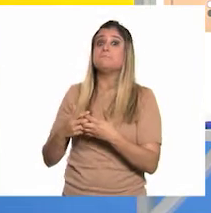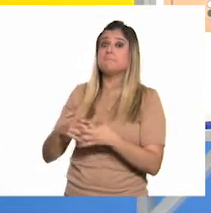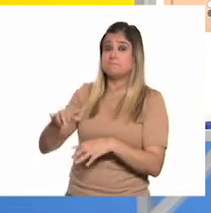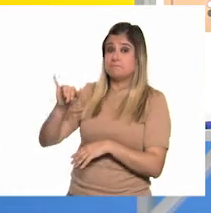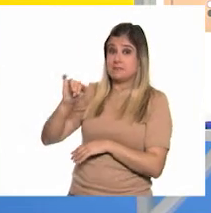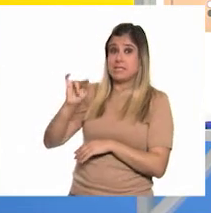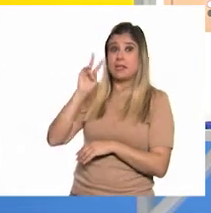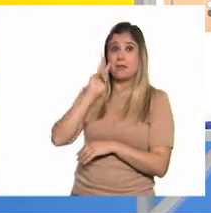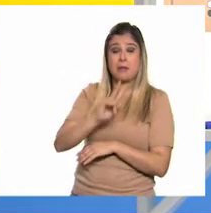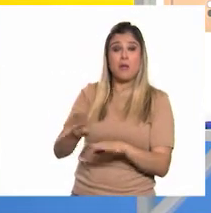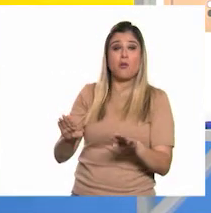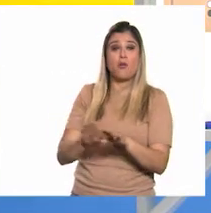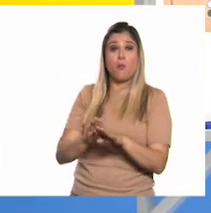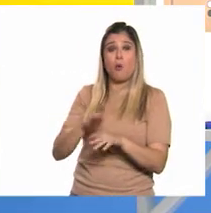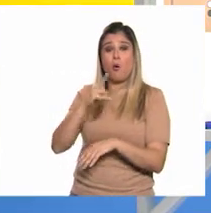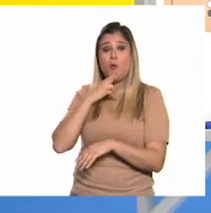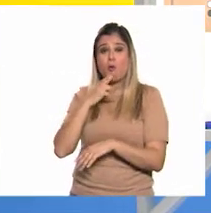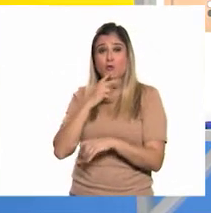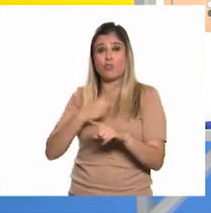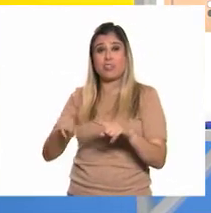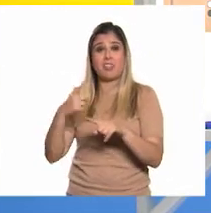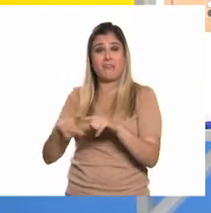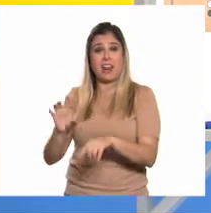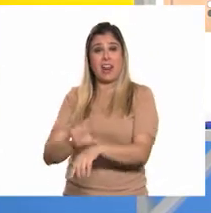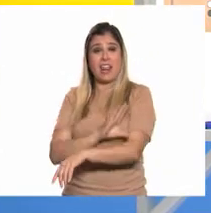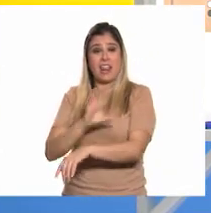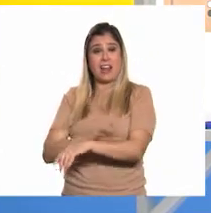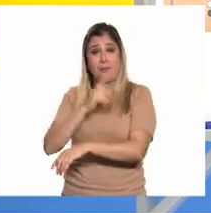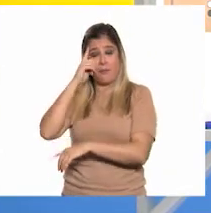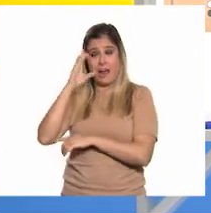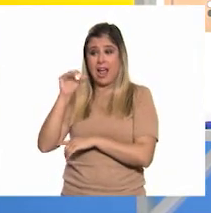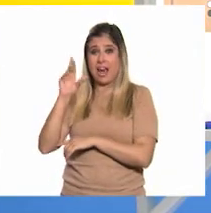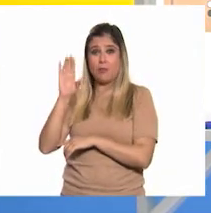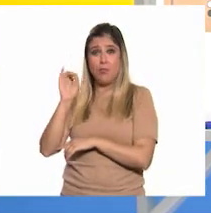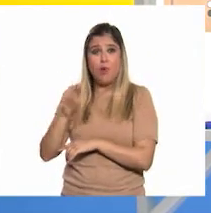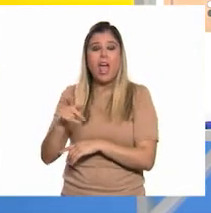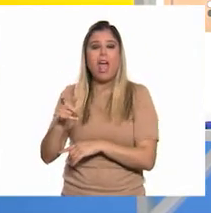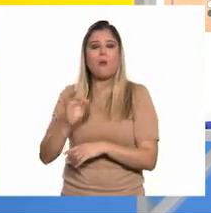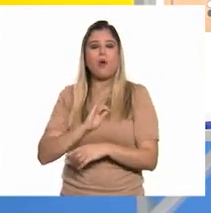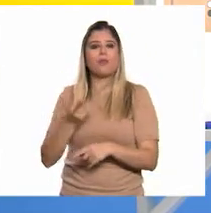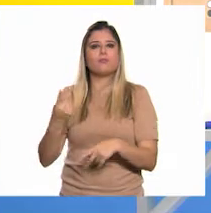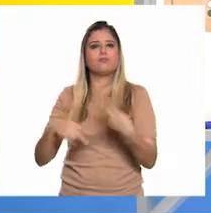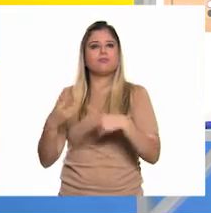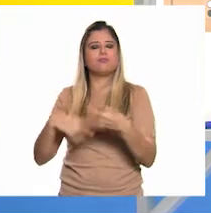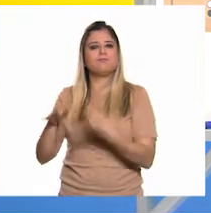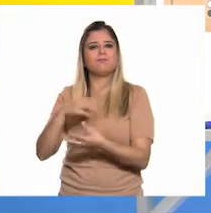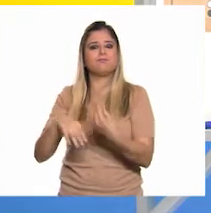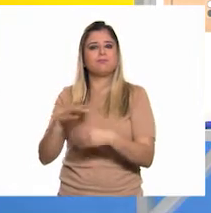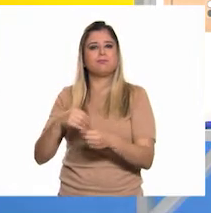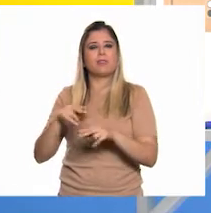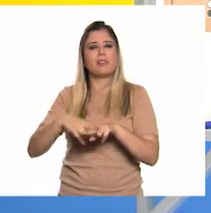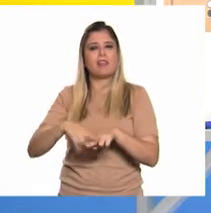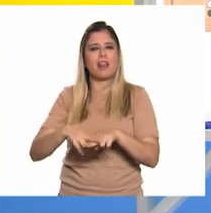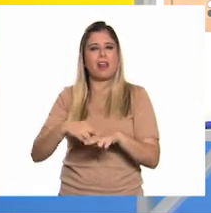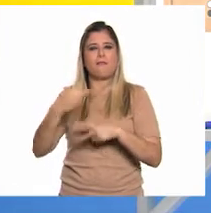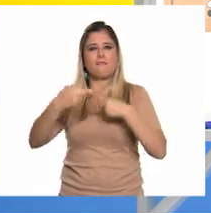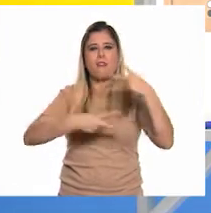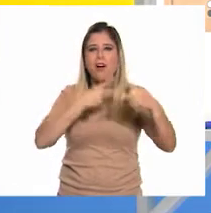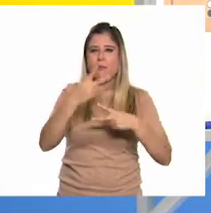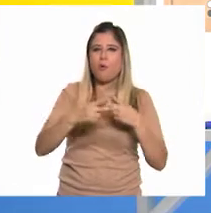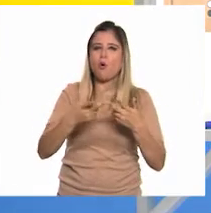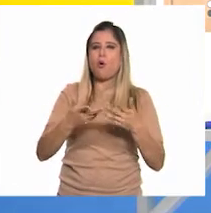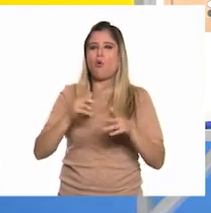Observamos cómo a partir del uso de diferentes tipos de energía, como el carbón, que permitió el desarrollo de las máquinas de vapor o de la